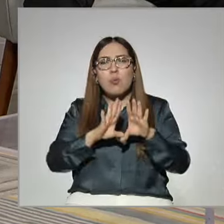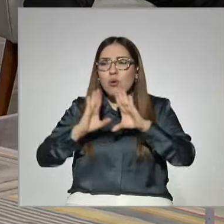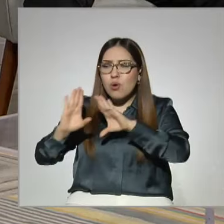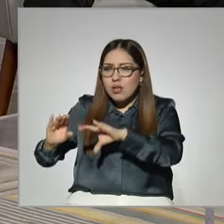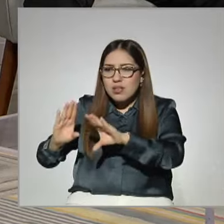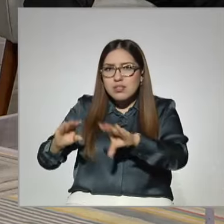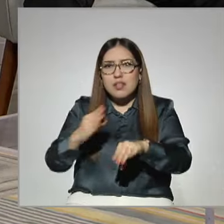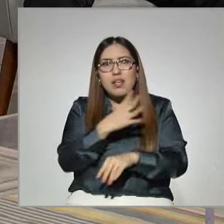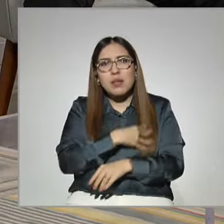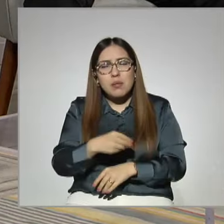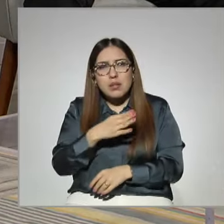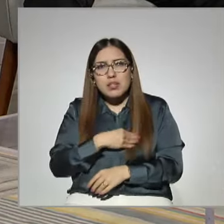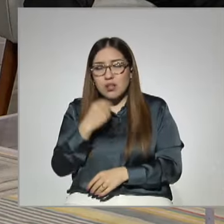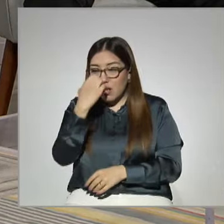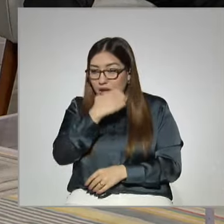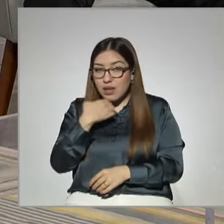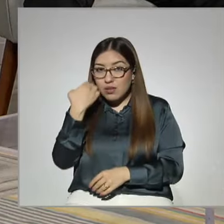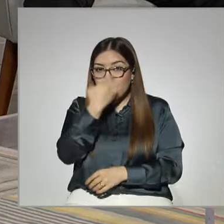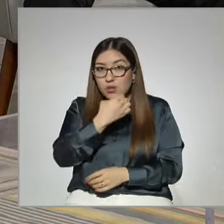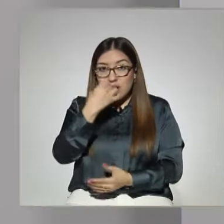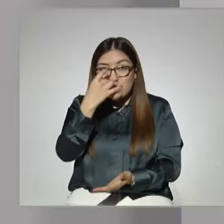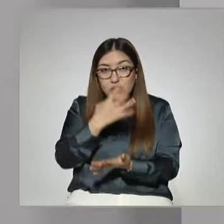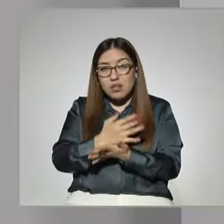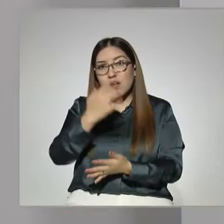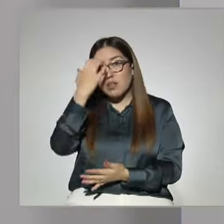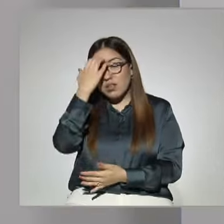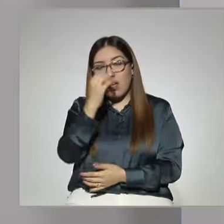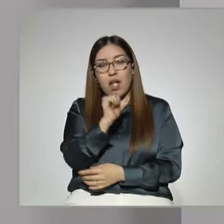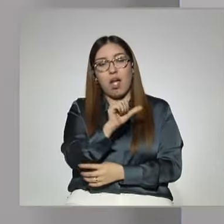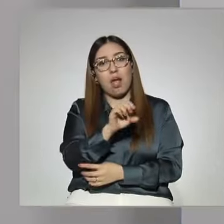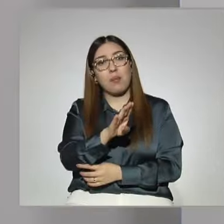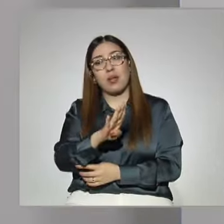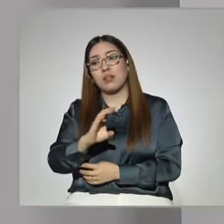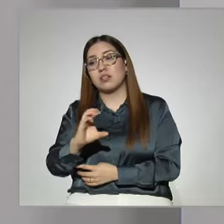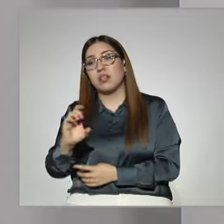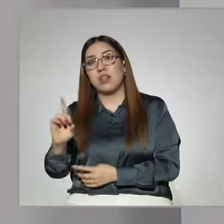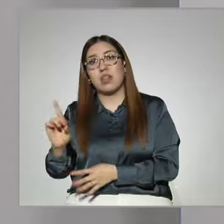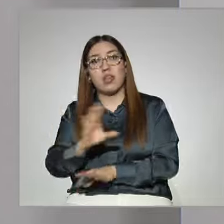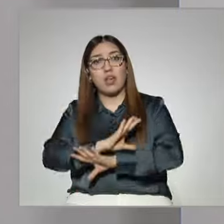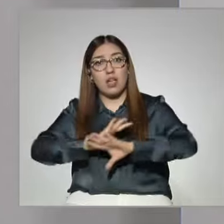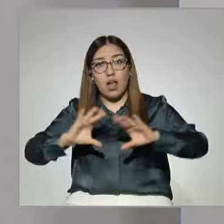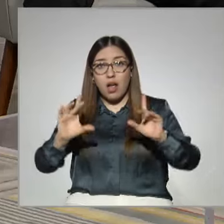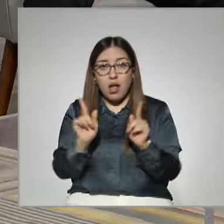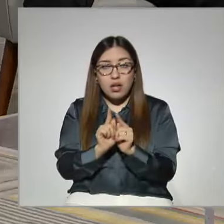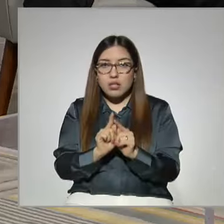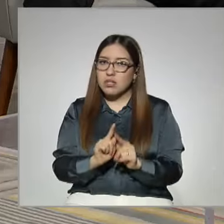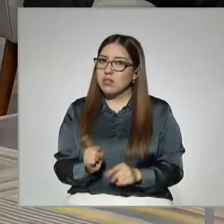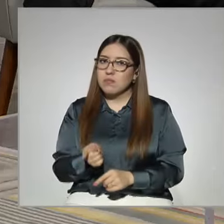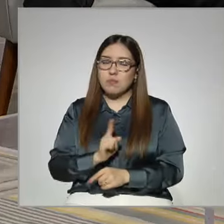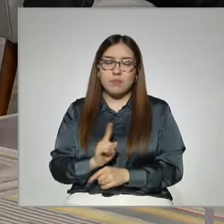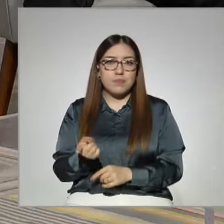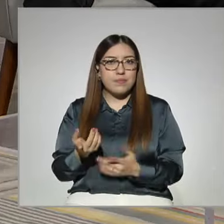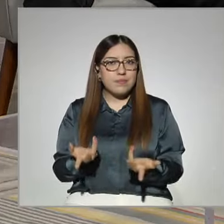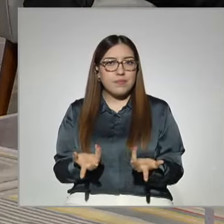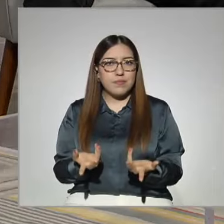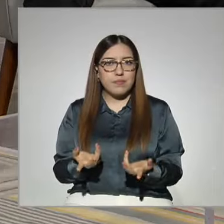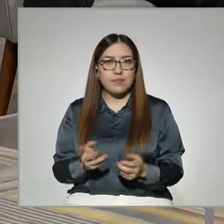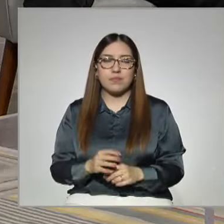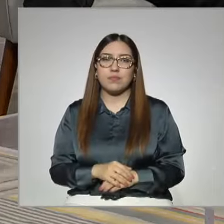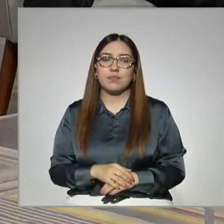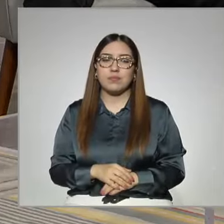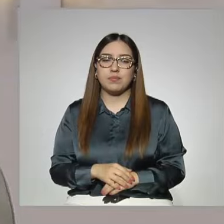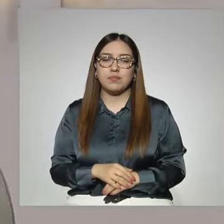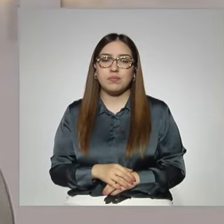sea, la escuela no nada más son conocimientos de A, B, C, y uno más uno son dos, etc. No son solo conocimientos